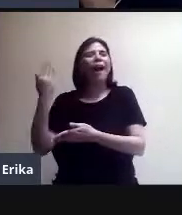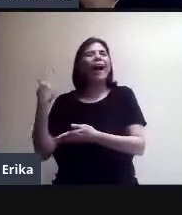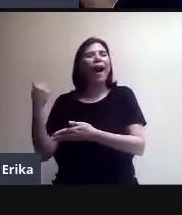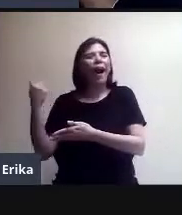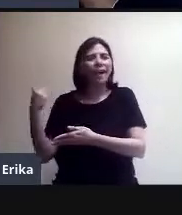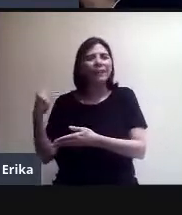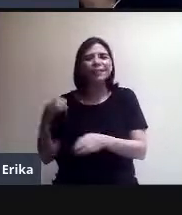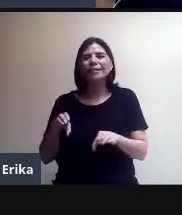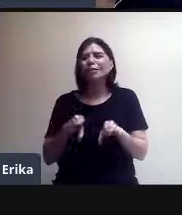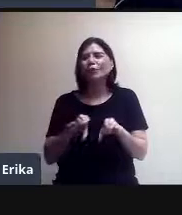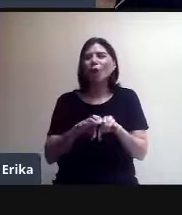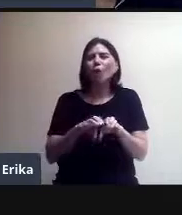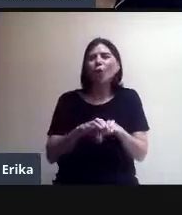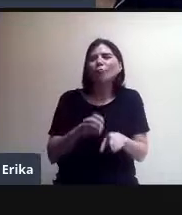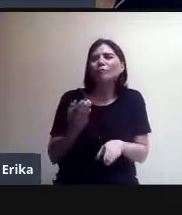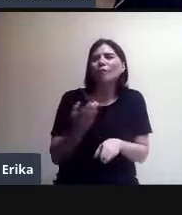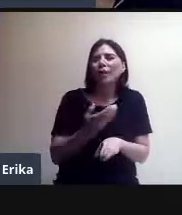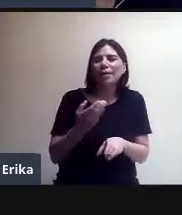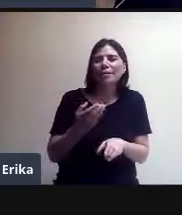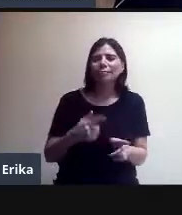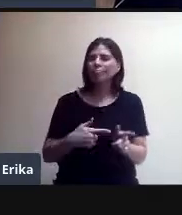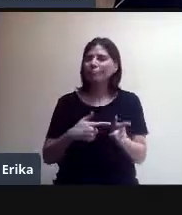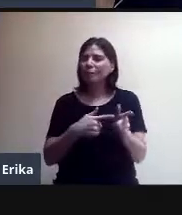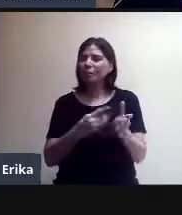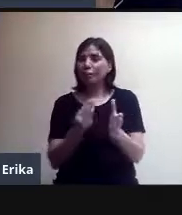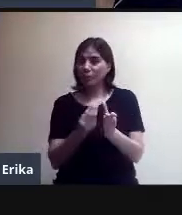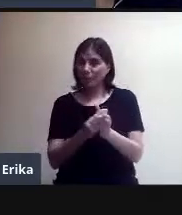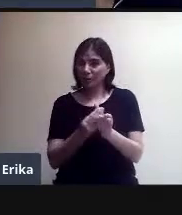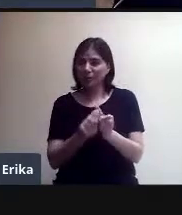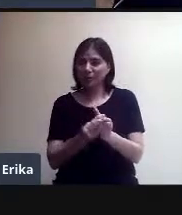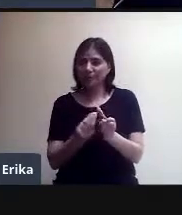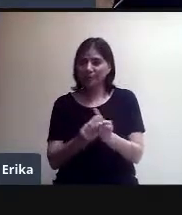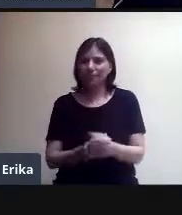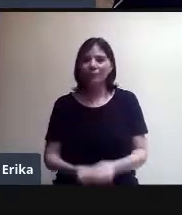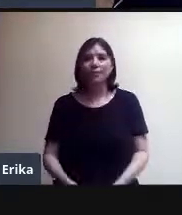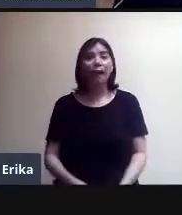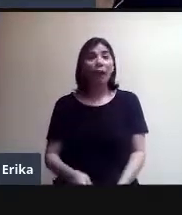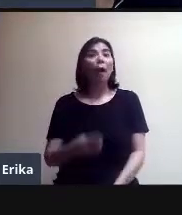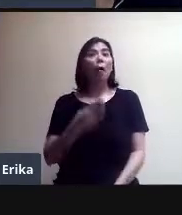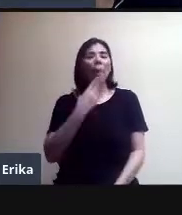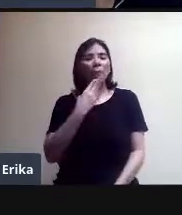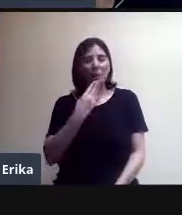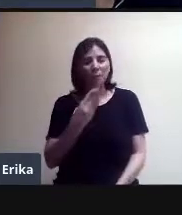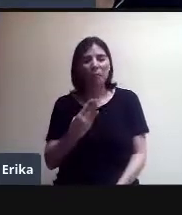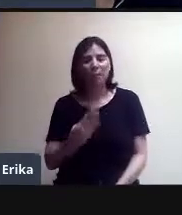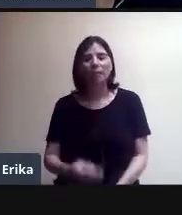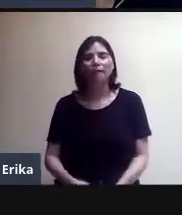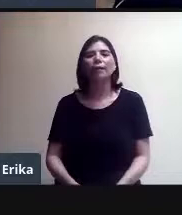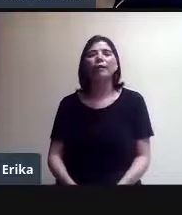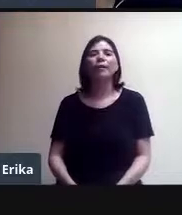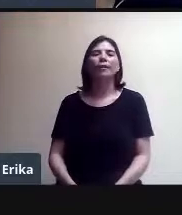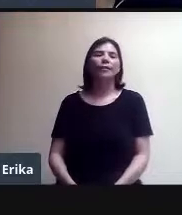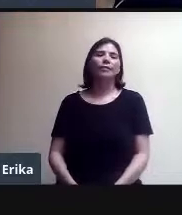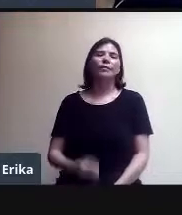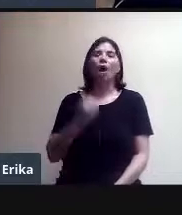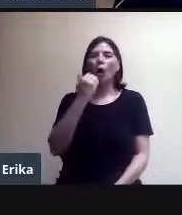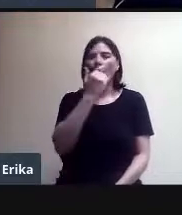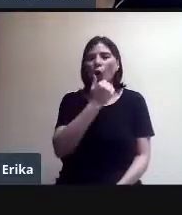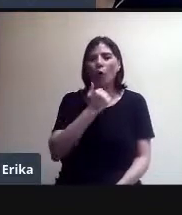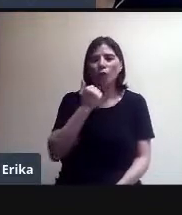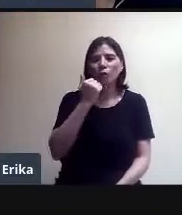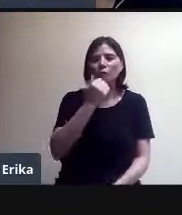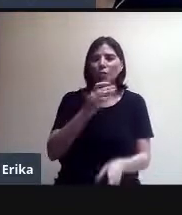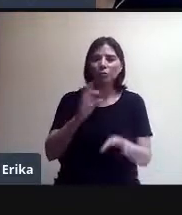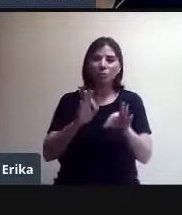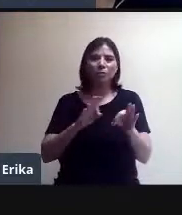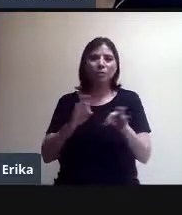las clases a distancia. Sí, qué bonito, qué interesante. Y bueno, los niños activos, ¿no? Con el contexto, trabajando sobre el